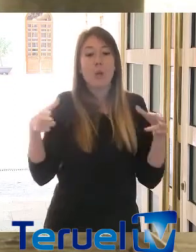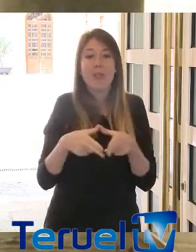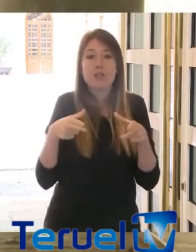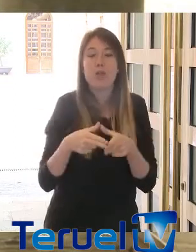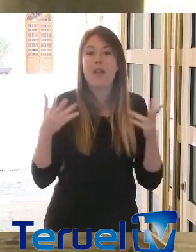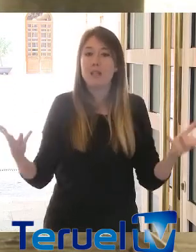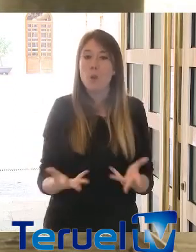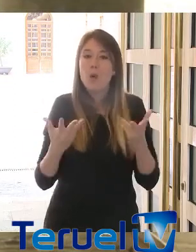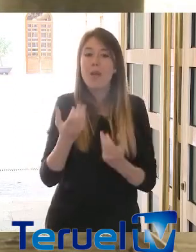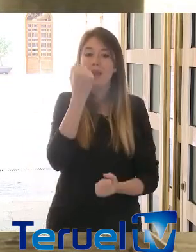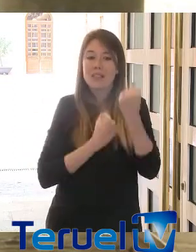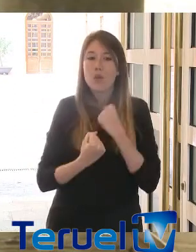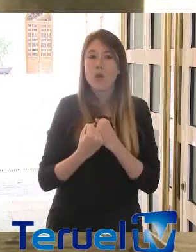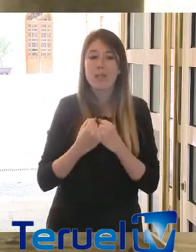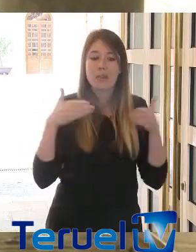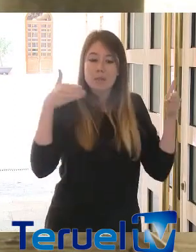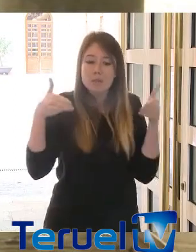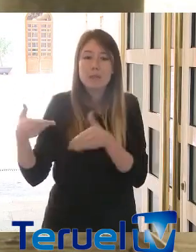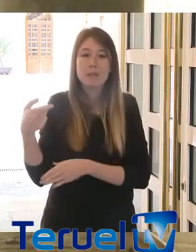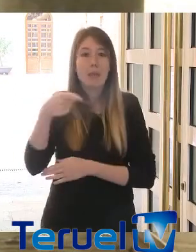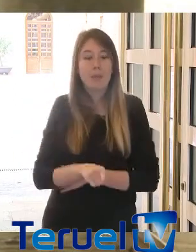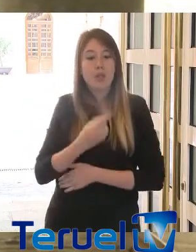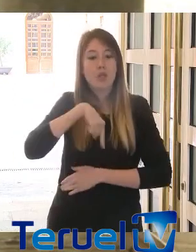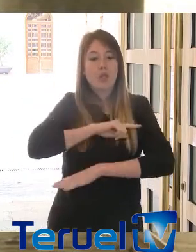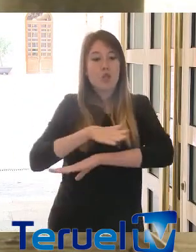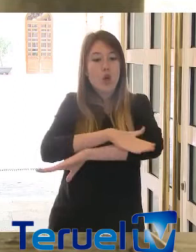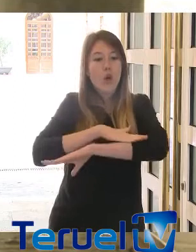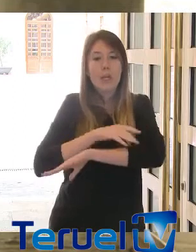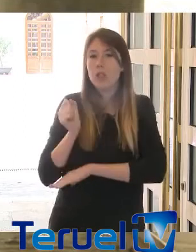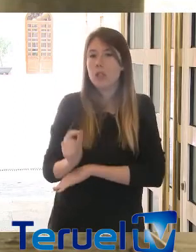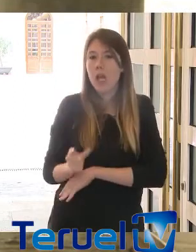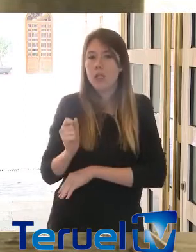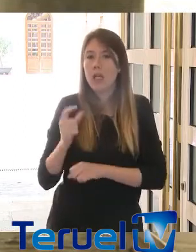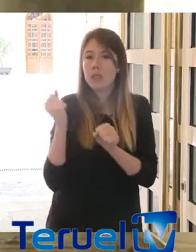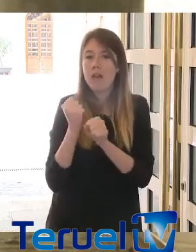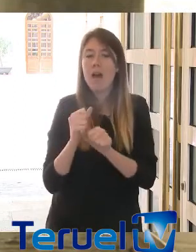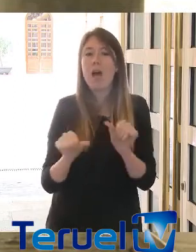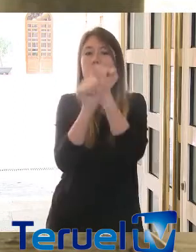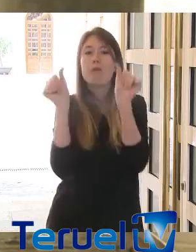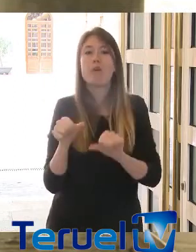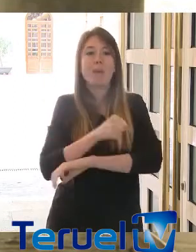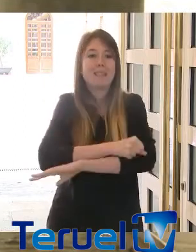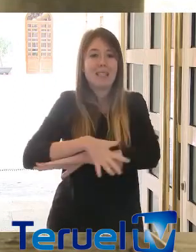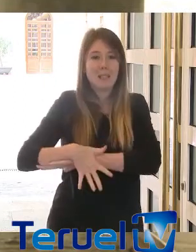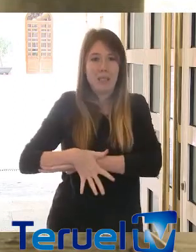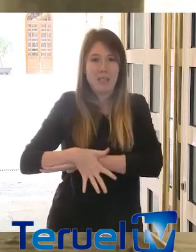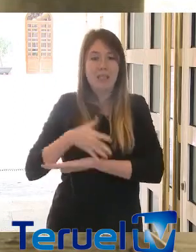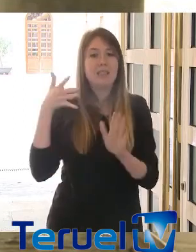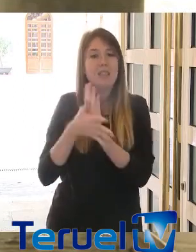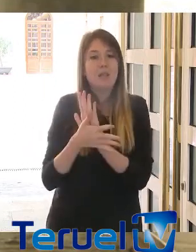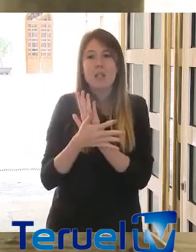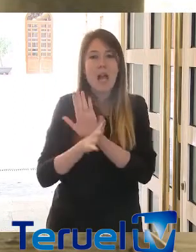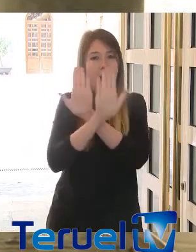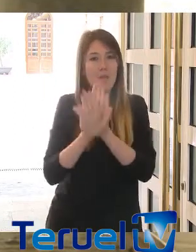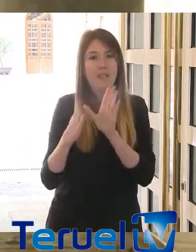urgencias económicas. Somos un Gobierno habituado a trabajar de manera transversal, es decir, llegando a acuerdos